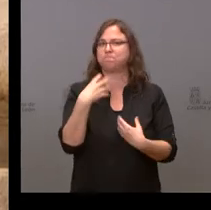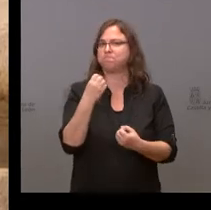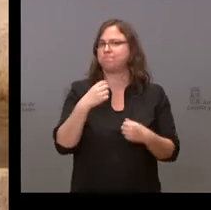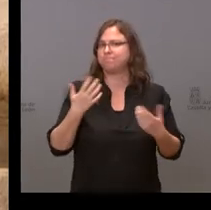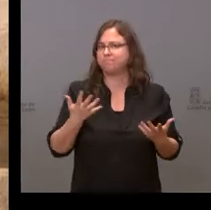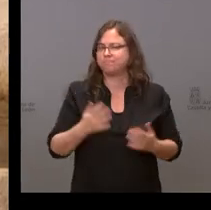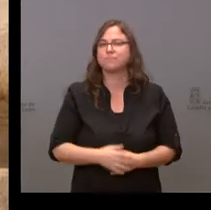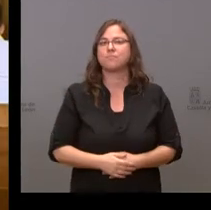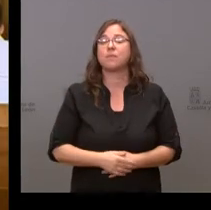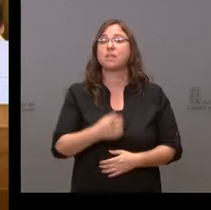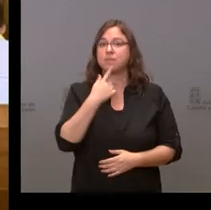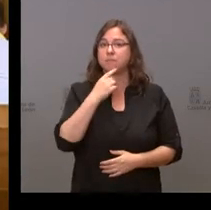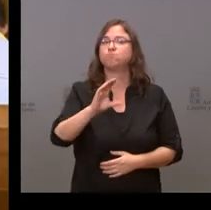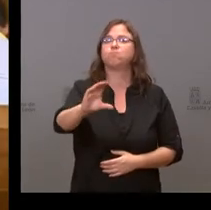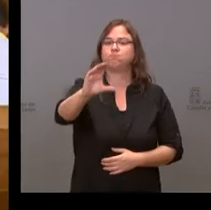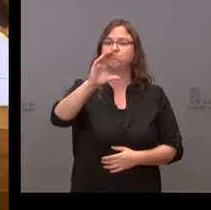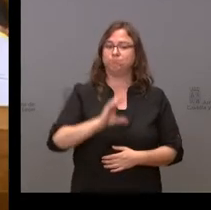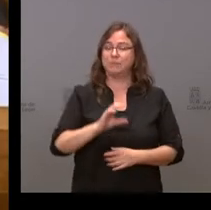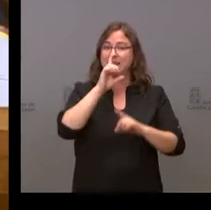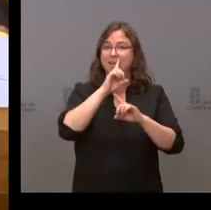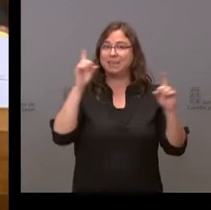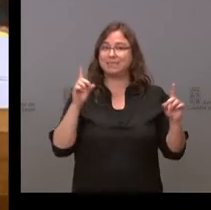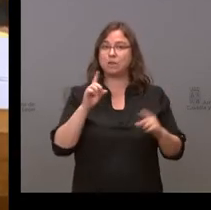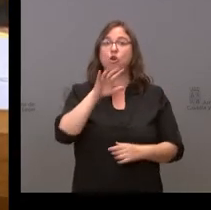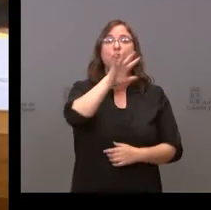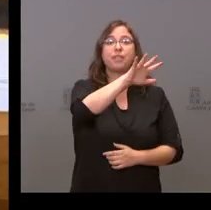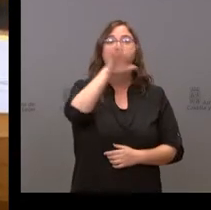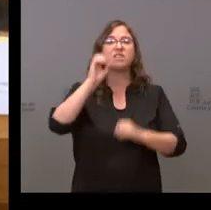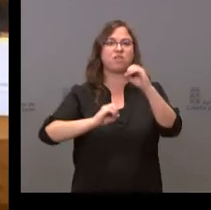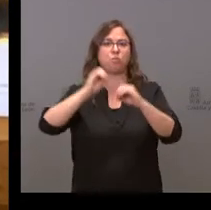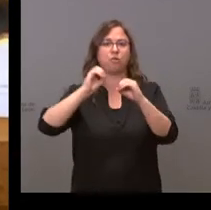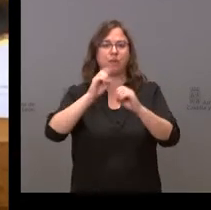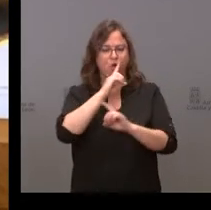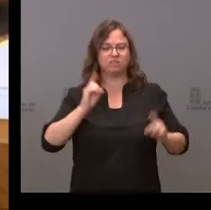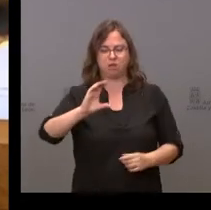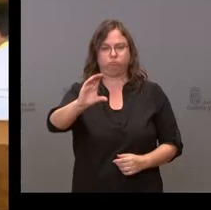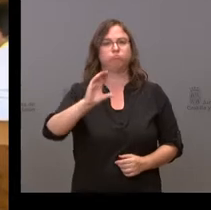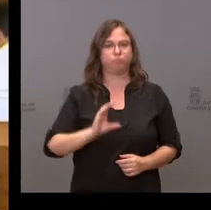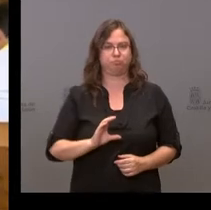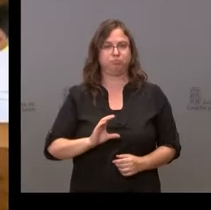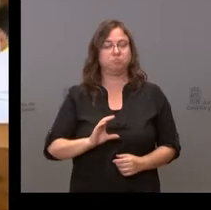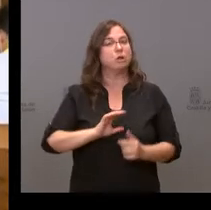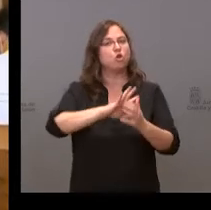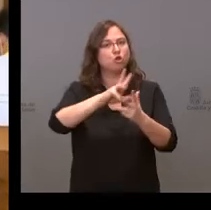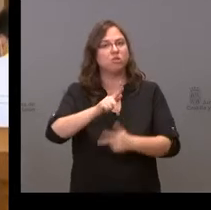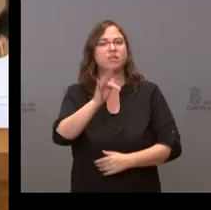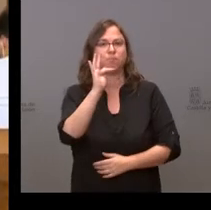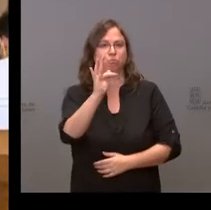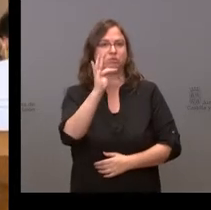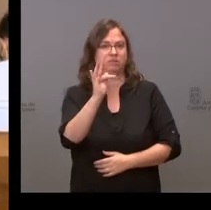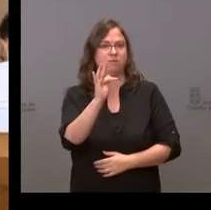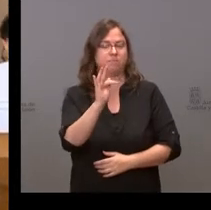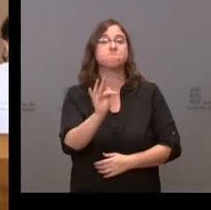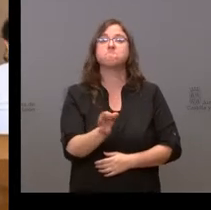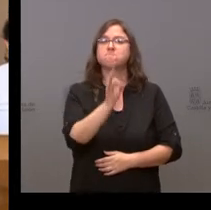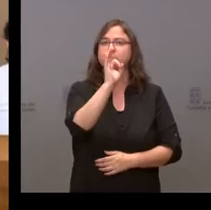que vamos a recibir en este año el 55% de los fondos. Es una buena noticia, es verdad